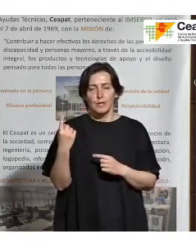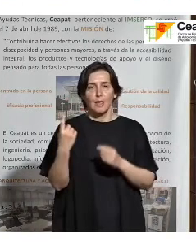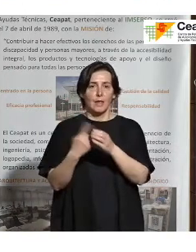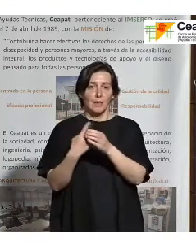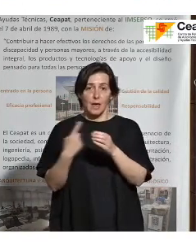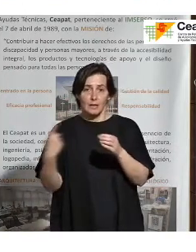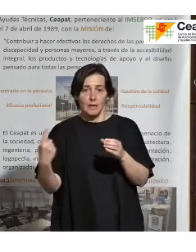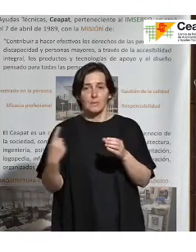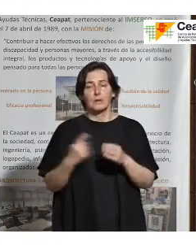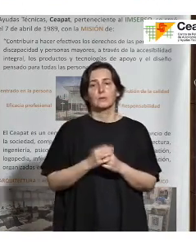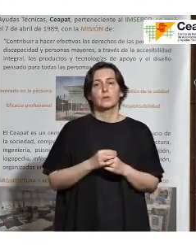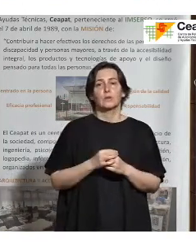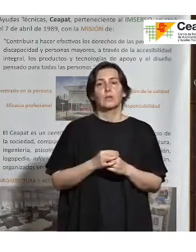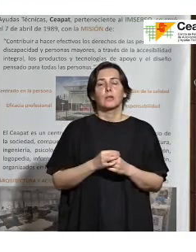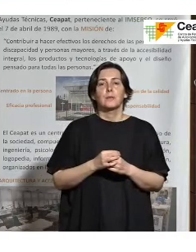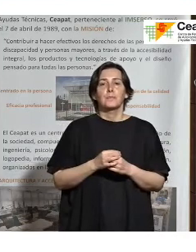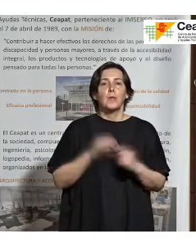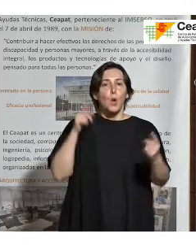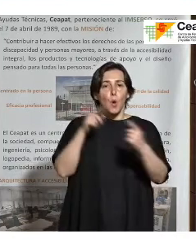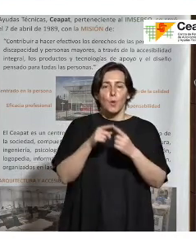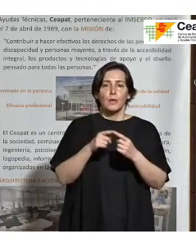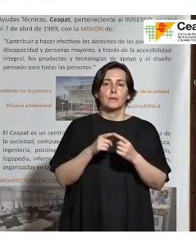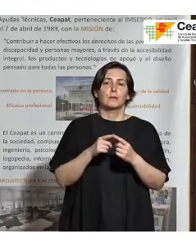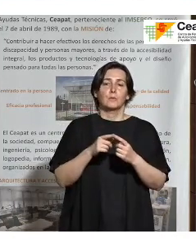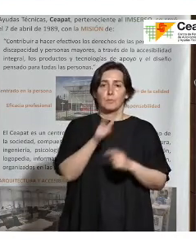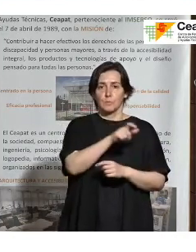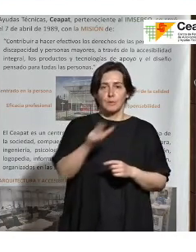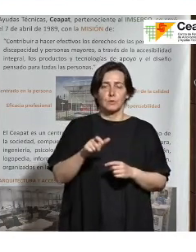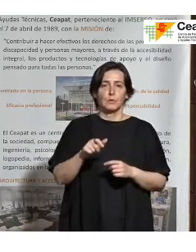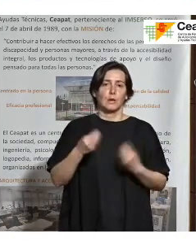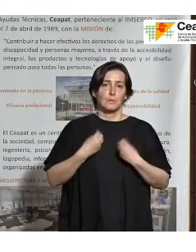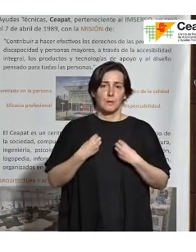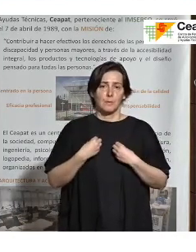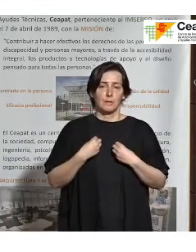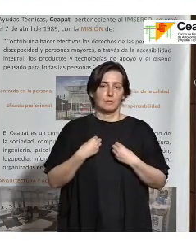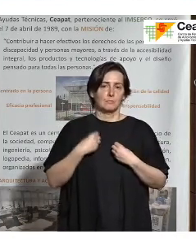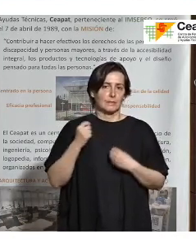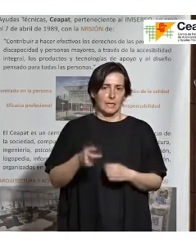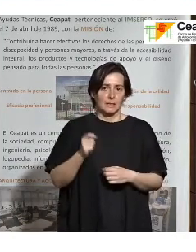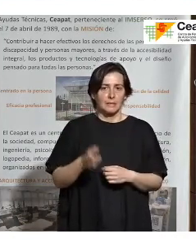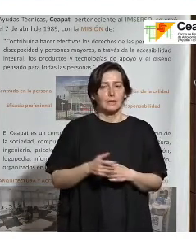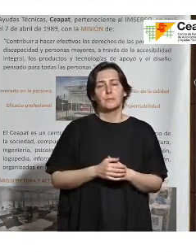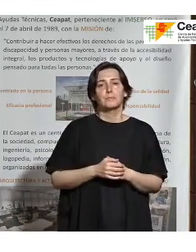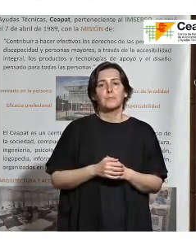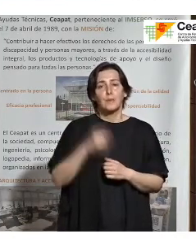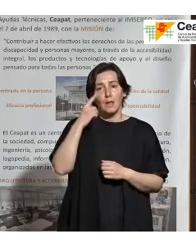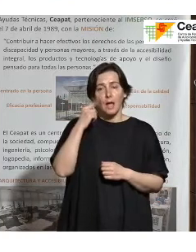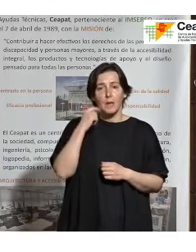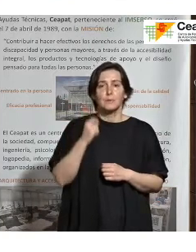se facilite que la persona pueda vivir en su entorno habitual, fomentar hábitos